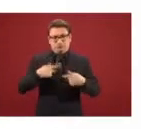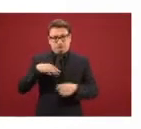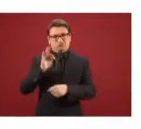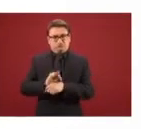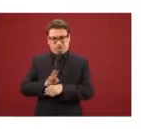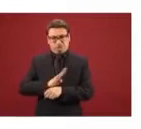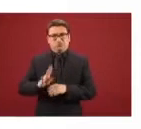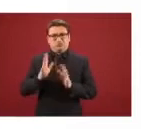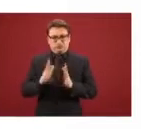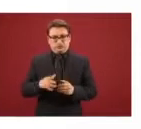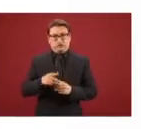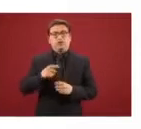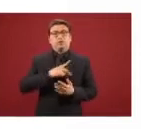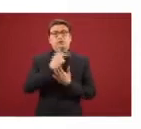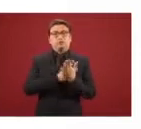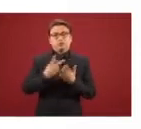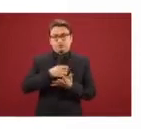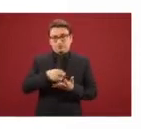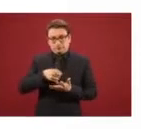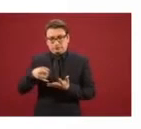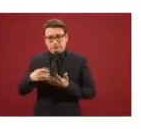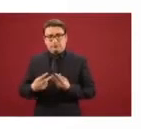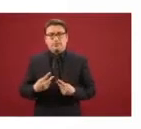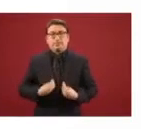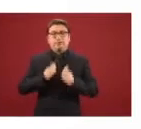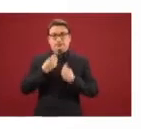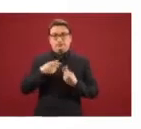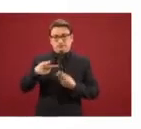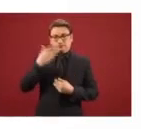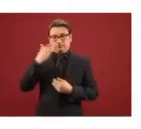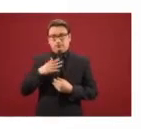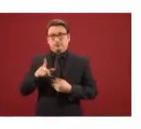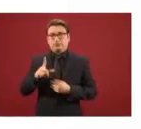de Sembrando Vida, ellos están en los departamentos de La Paz,